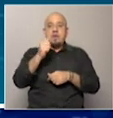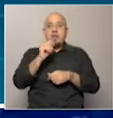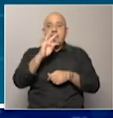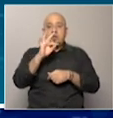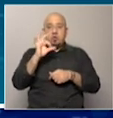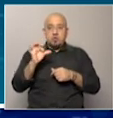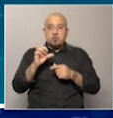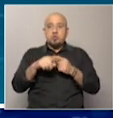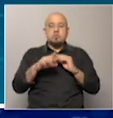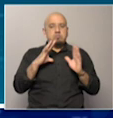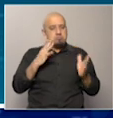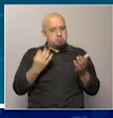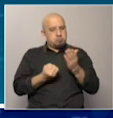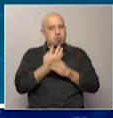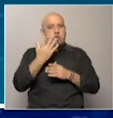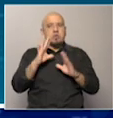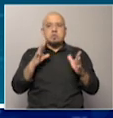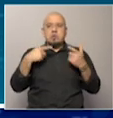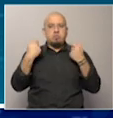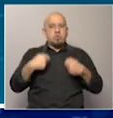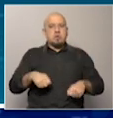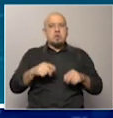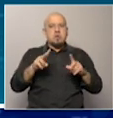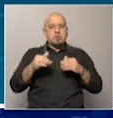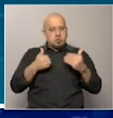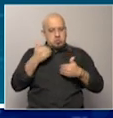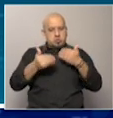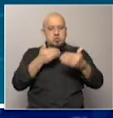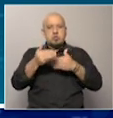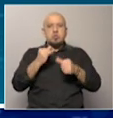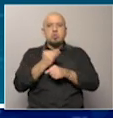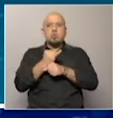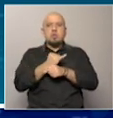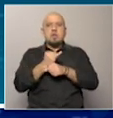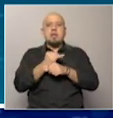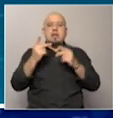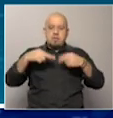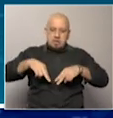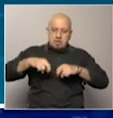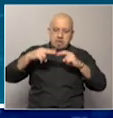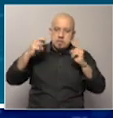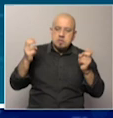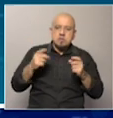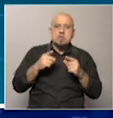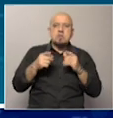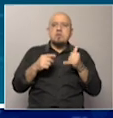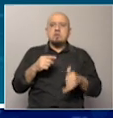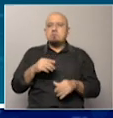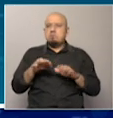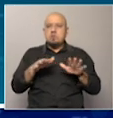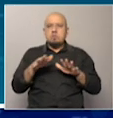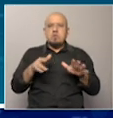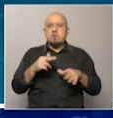país muy moderno, un país que apuesta a sofisticar sus procesos industriales, a la investigación, es un país que tiene unos 37